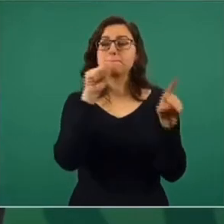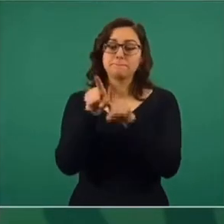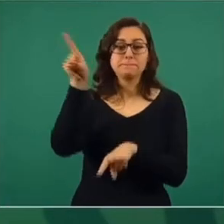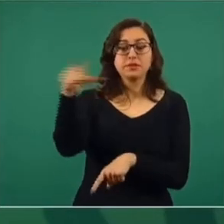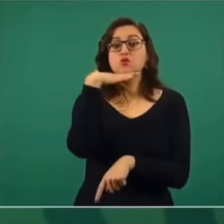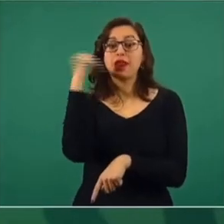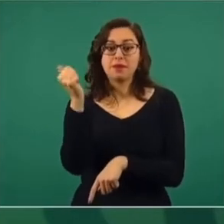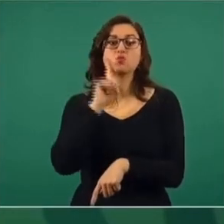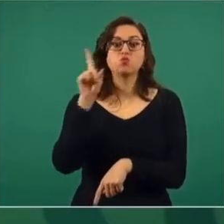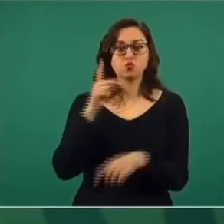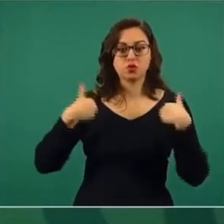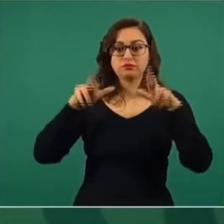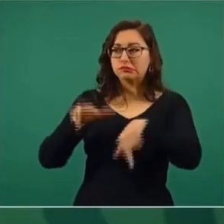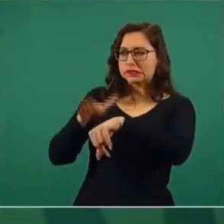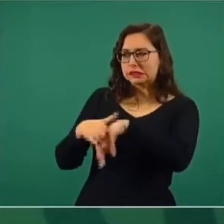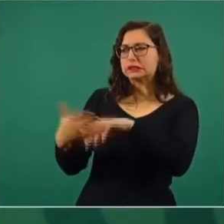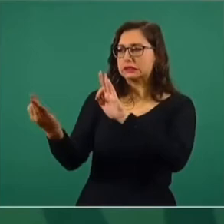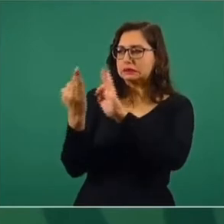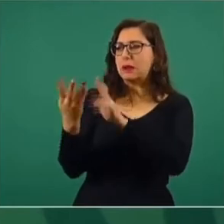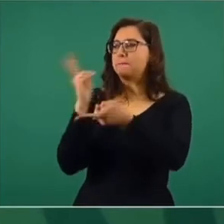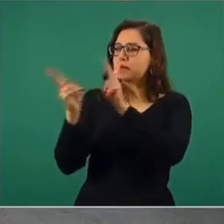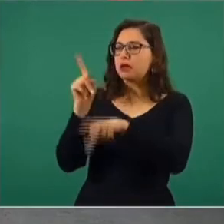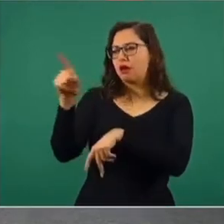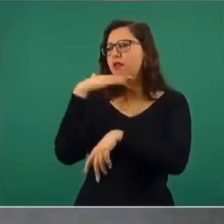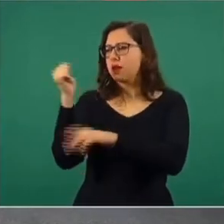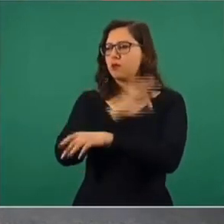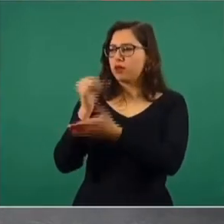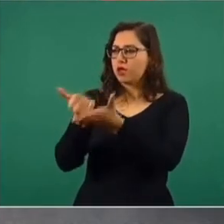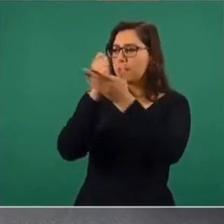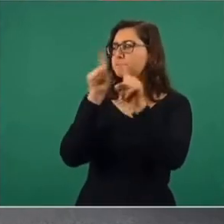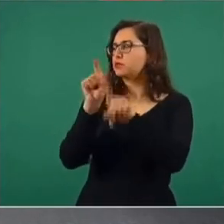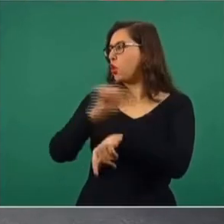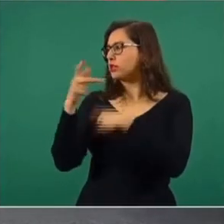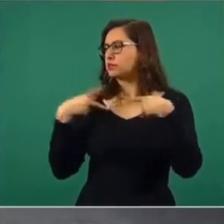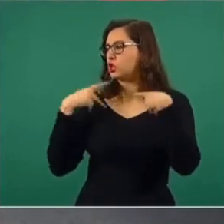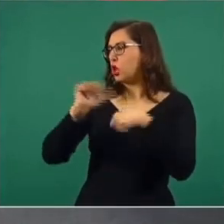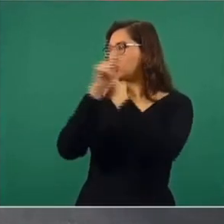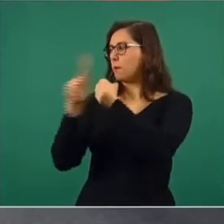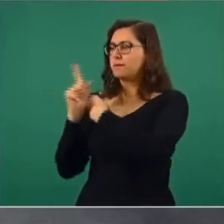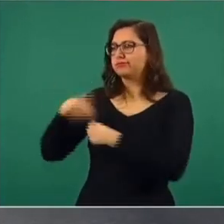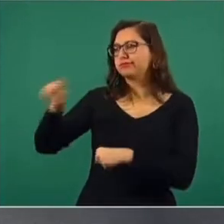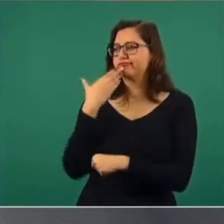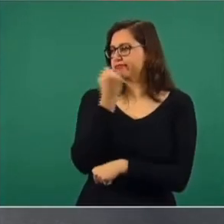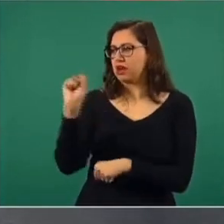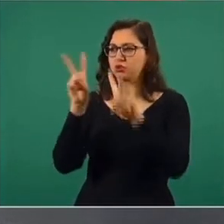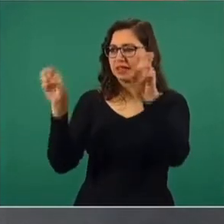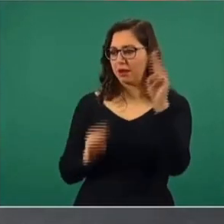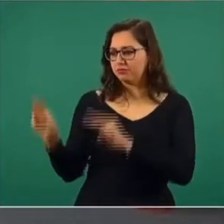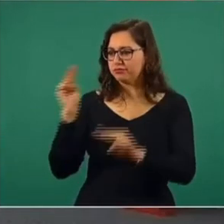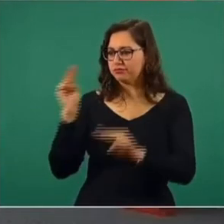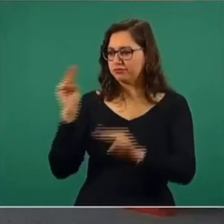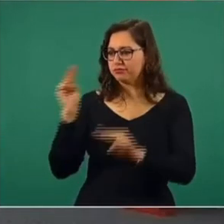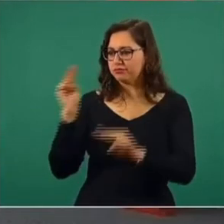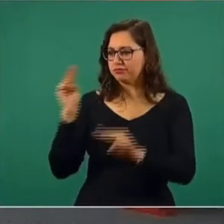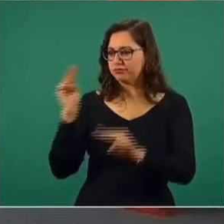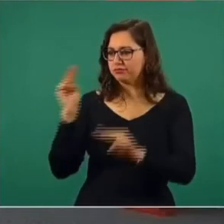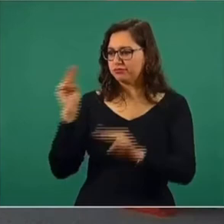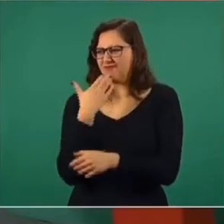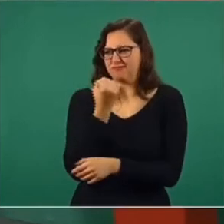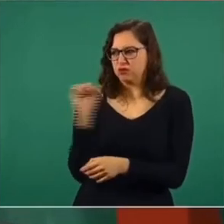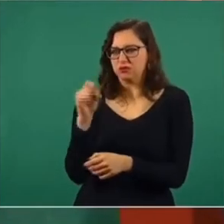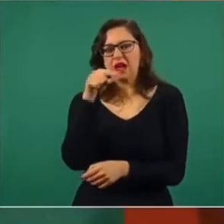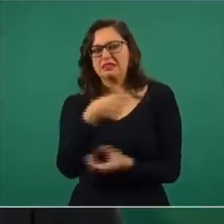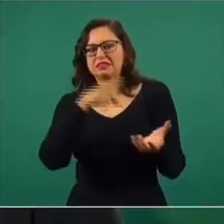para que nos ayudaran de Alemania y de otros países con expertos en este tipo de asuntos